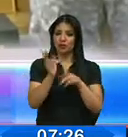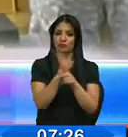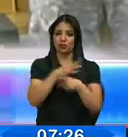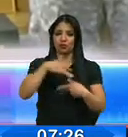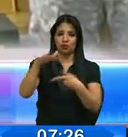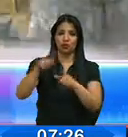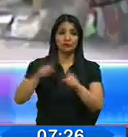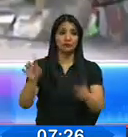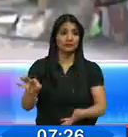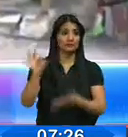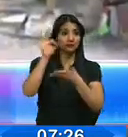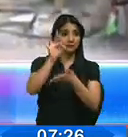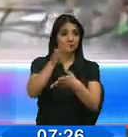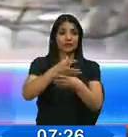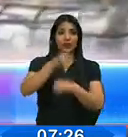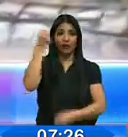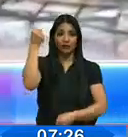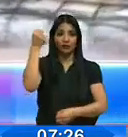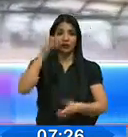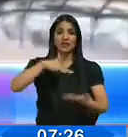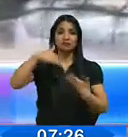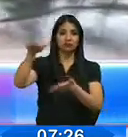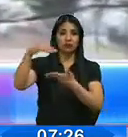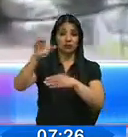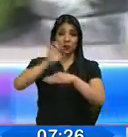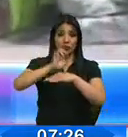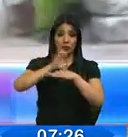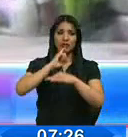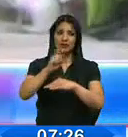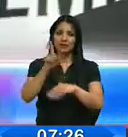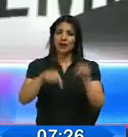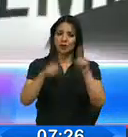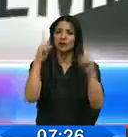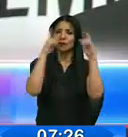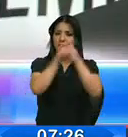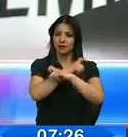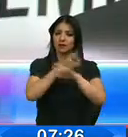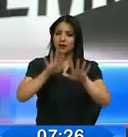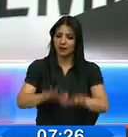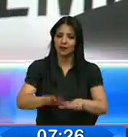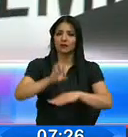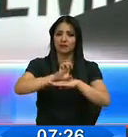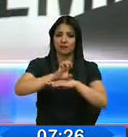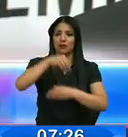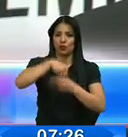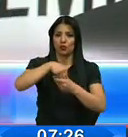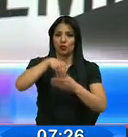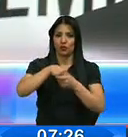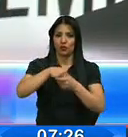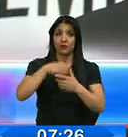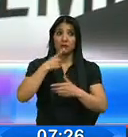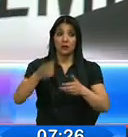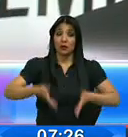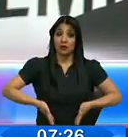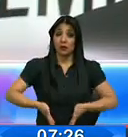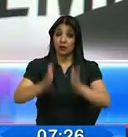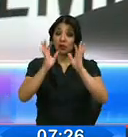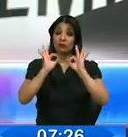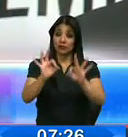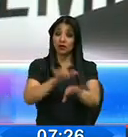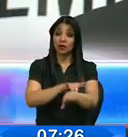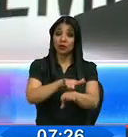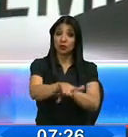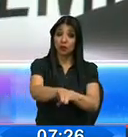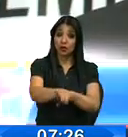para el representante de FedExport, aún hay desafíos que están dentro de casa. Porque tenemos mejores carreteras, buenos aeropuertos